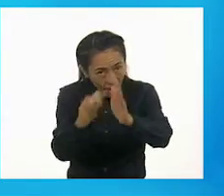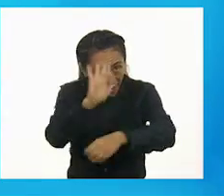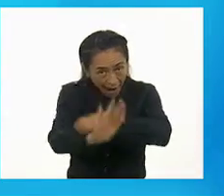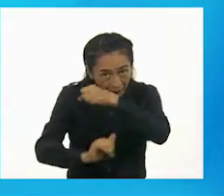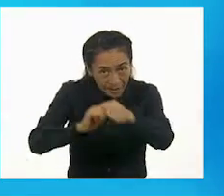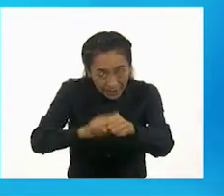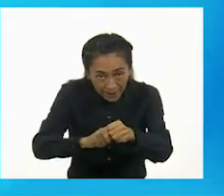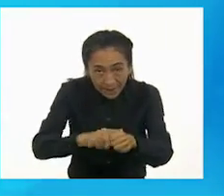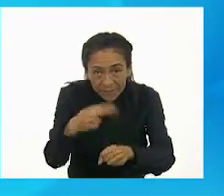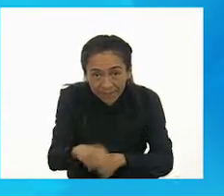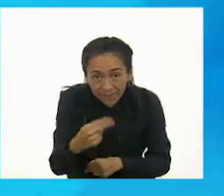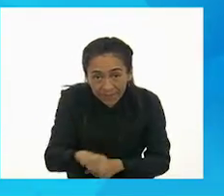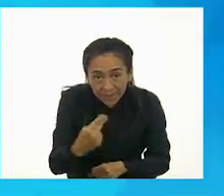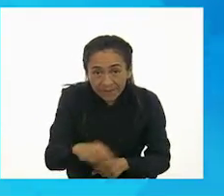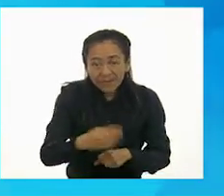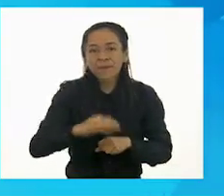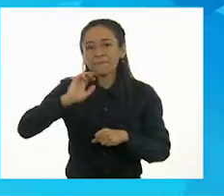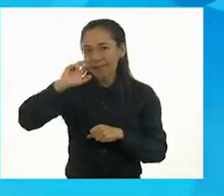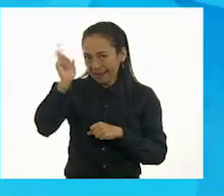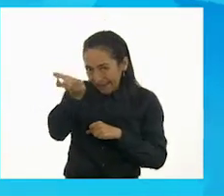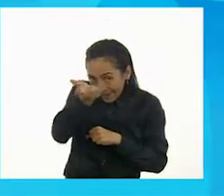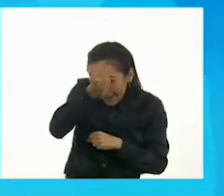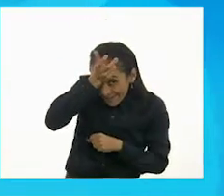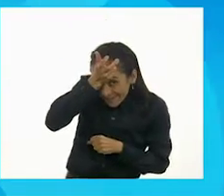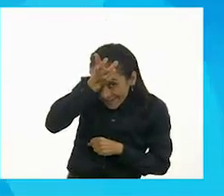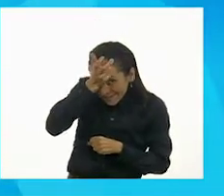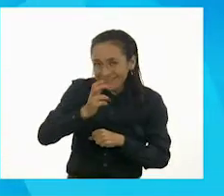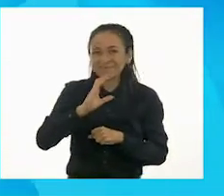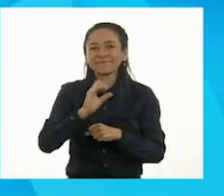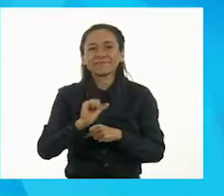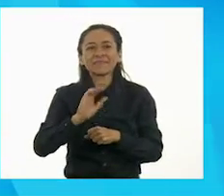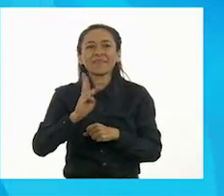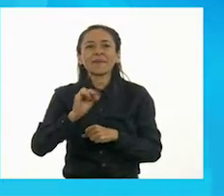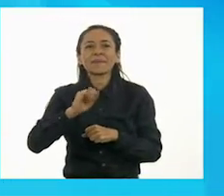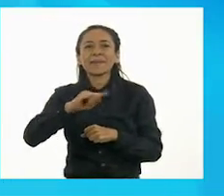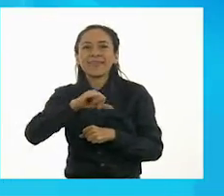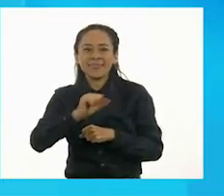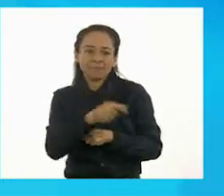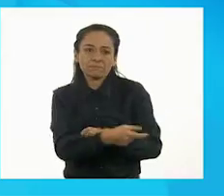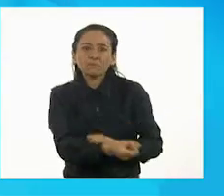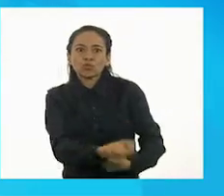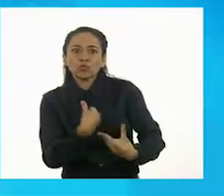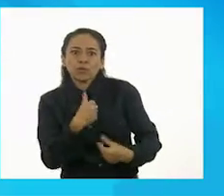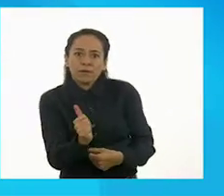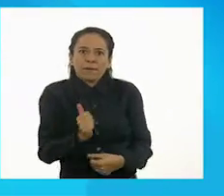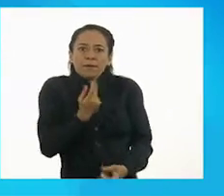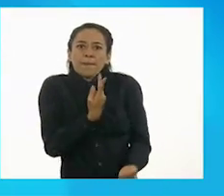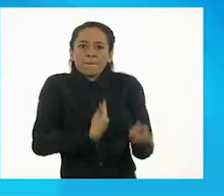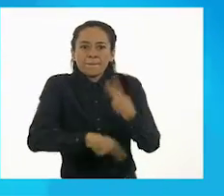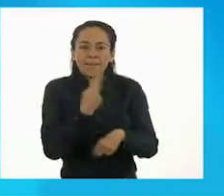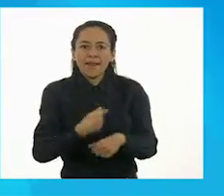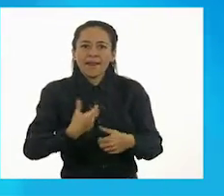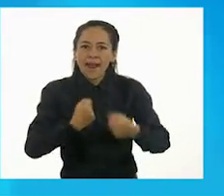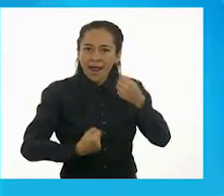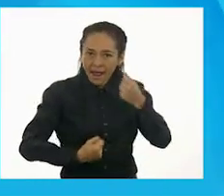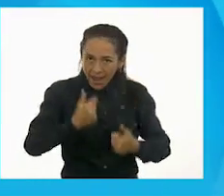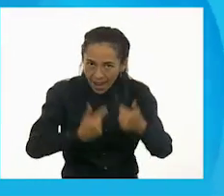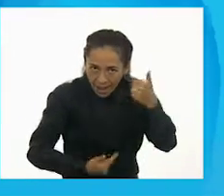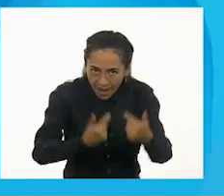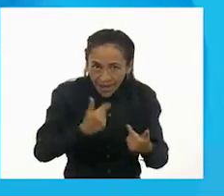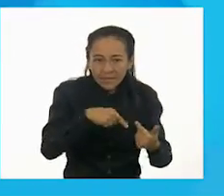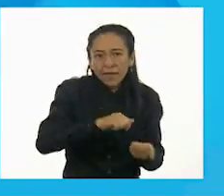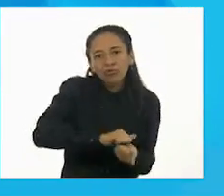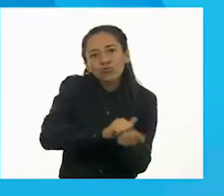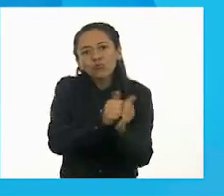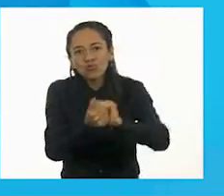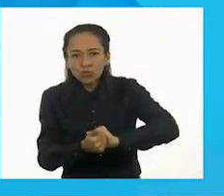cabritas. Estas cabritas nos proporcionan una rica leche para unos deliciosos quesos. ¿Qué te parece,